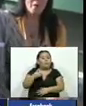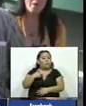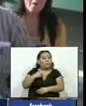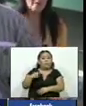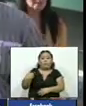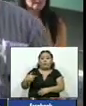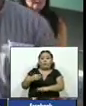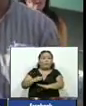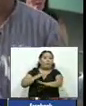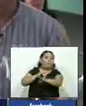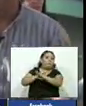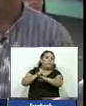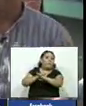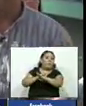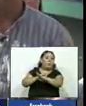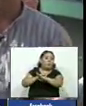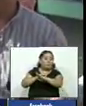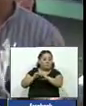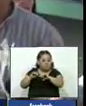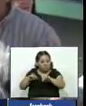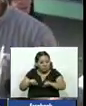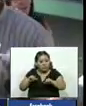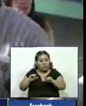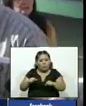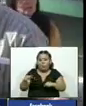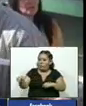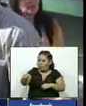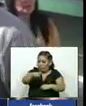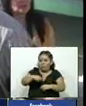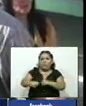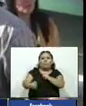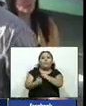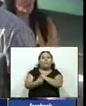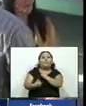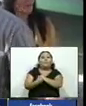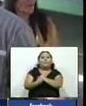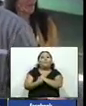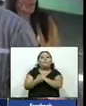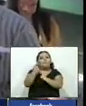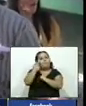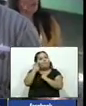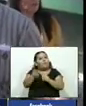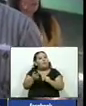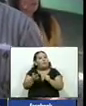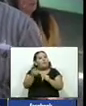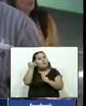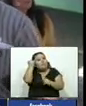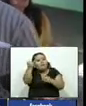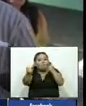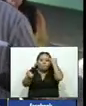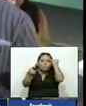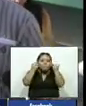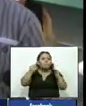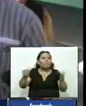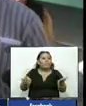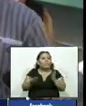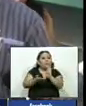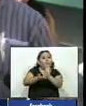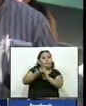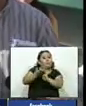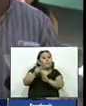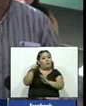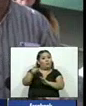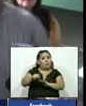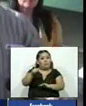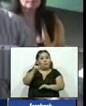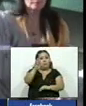a rendir y con el apoyo de todos vamos desarrollando nuestras ideas nuestros conceptos y el país